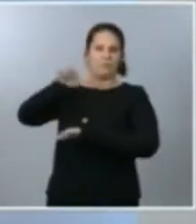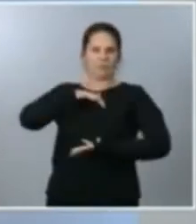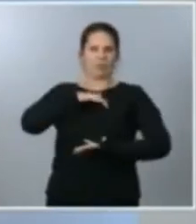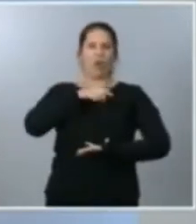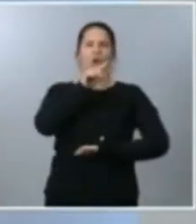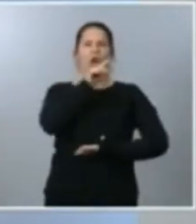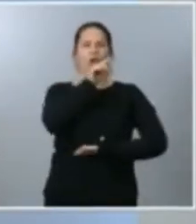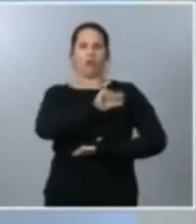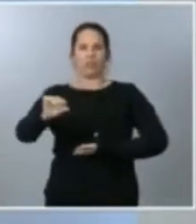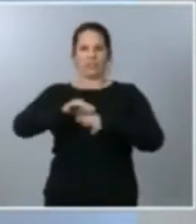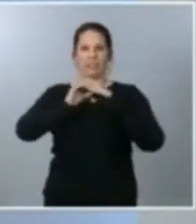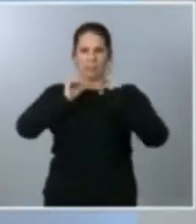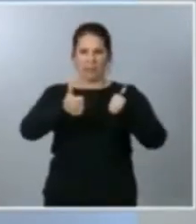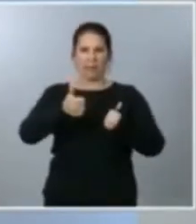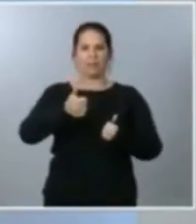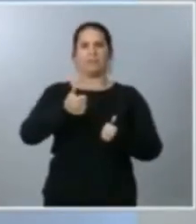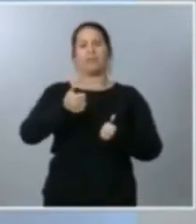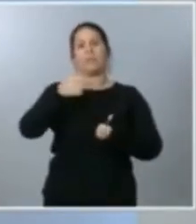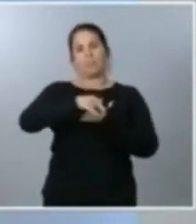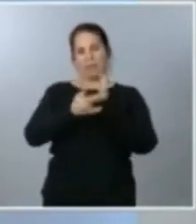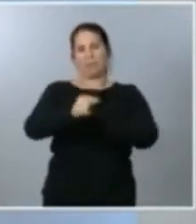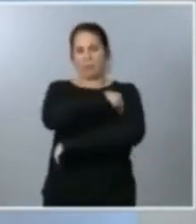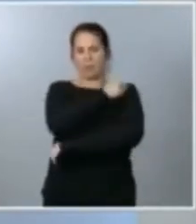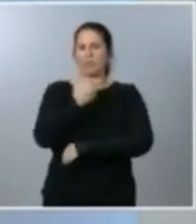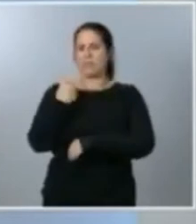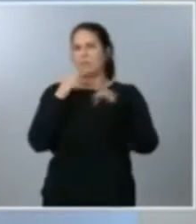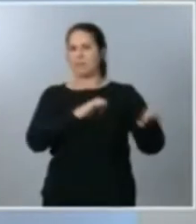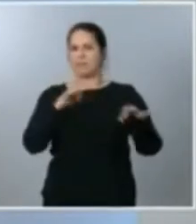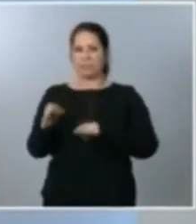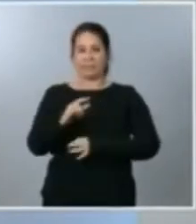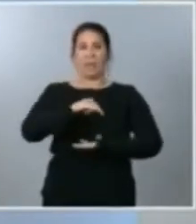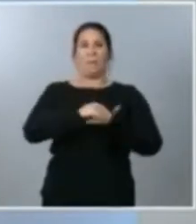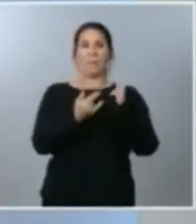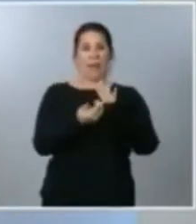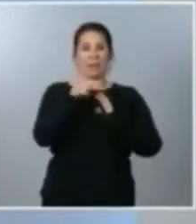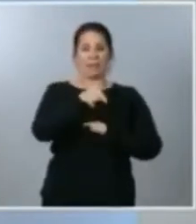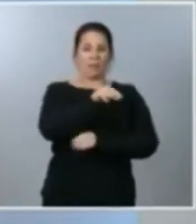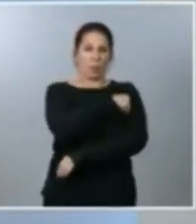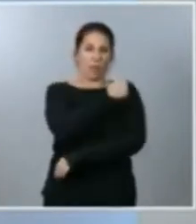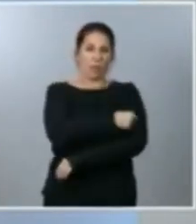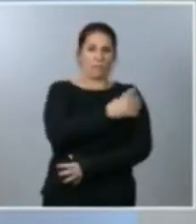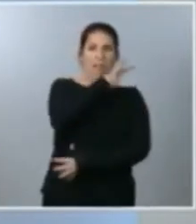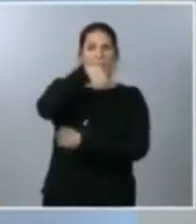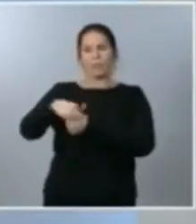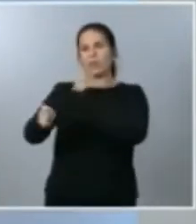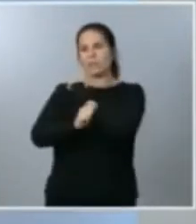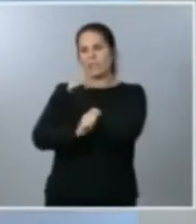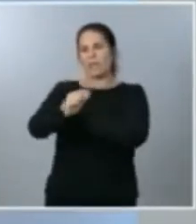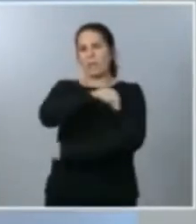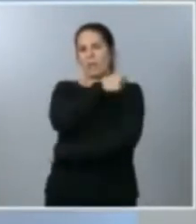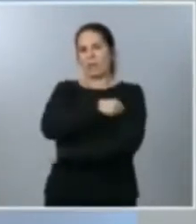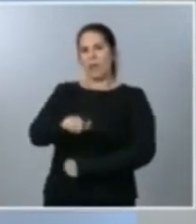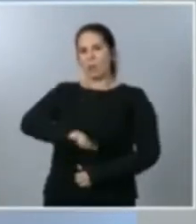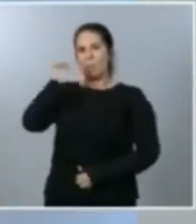mediante este plan de vacunación que, insisto, es un plan que se inscribe en el marco de la estrategia de vacunación europea que ha sido elaborado en base a las